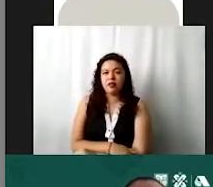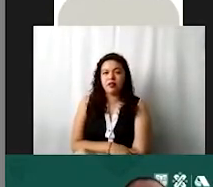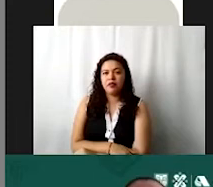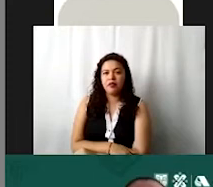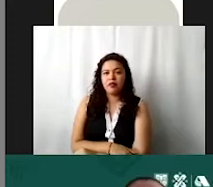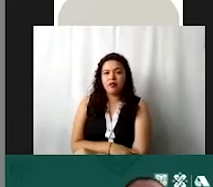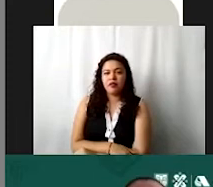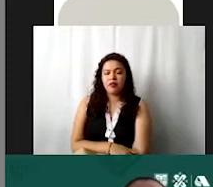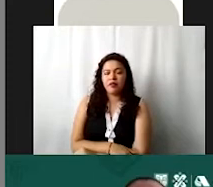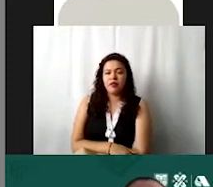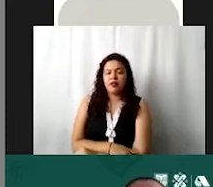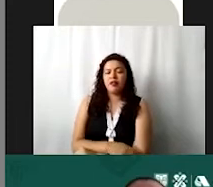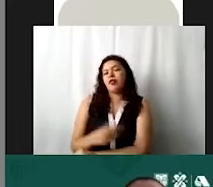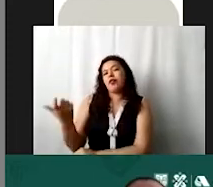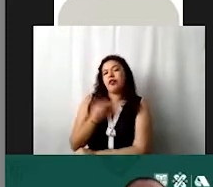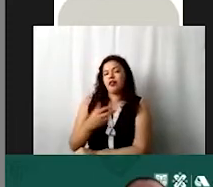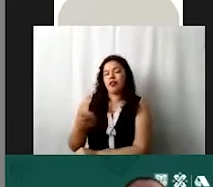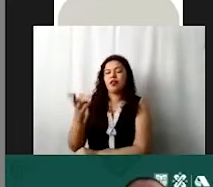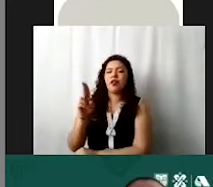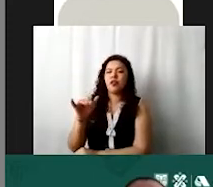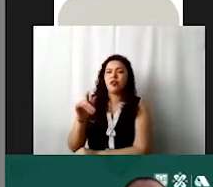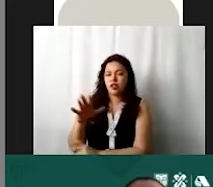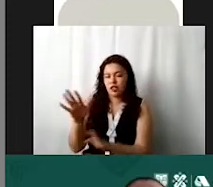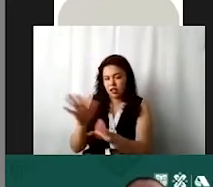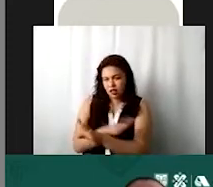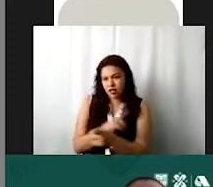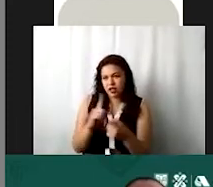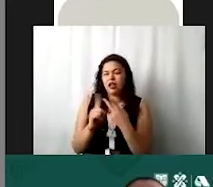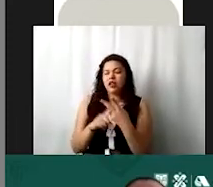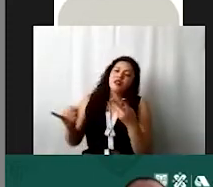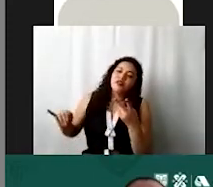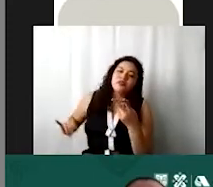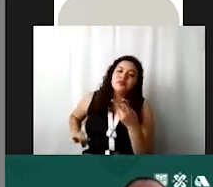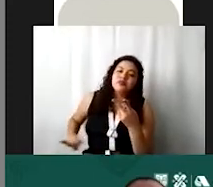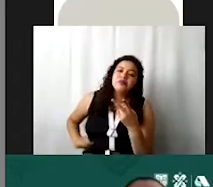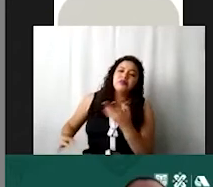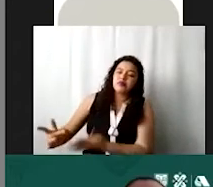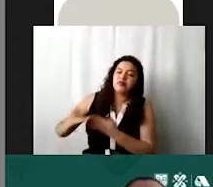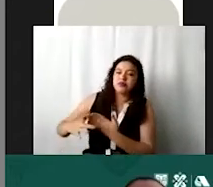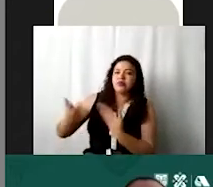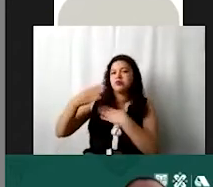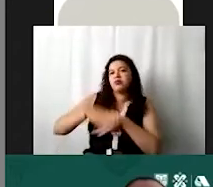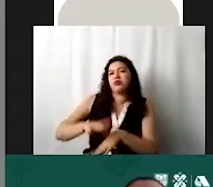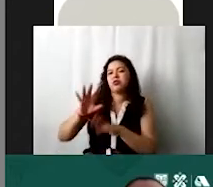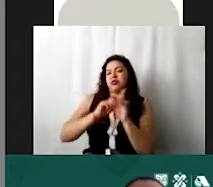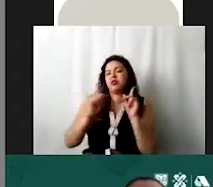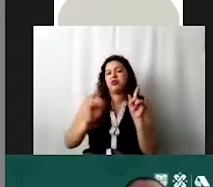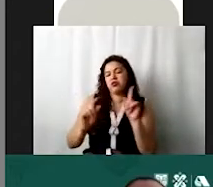de ingreso que vas a meter utilidad en cambios intereses a favor bancarios ya sea de bancos nacionales o extranjeros